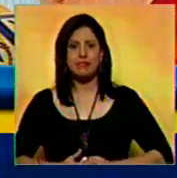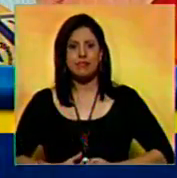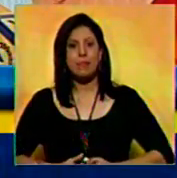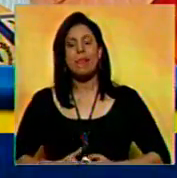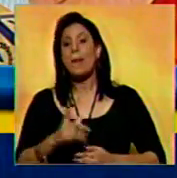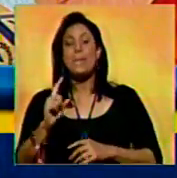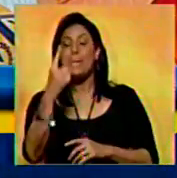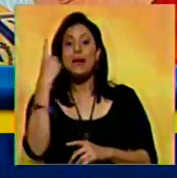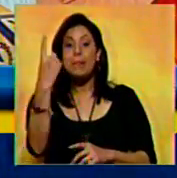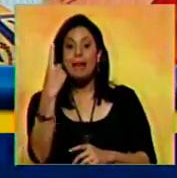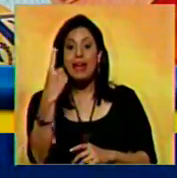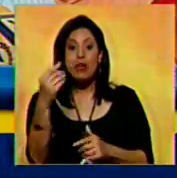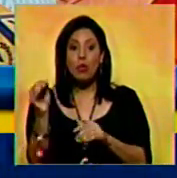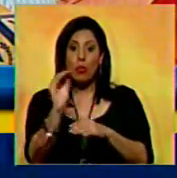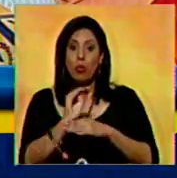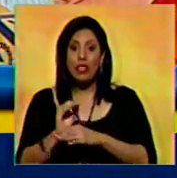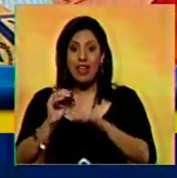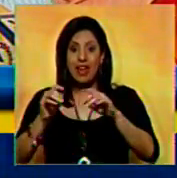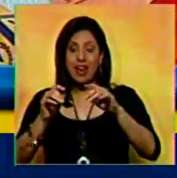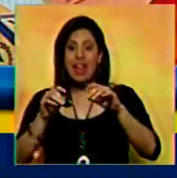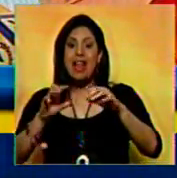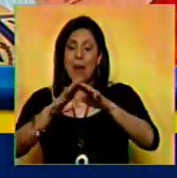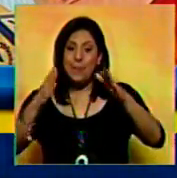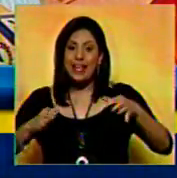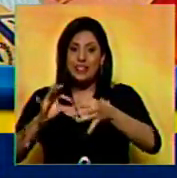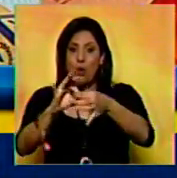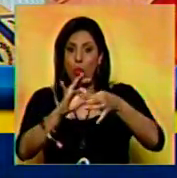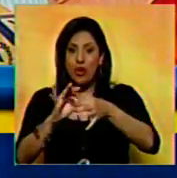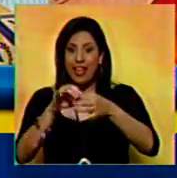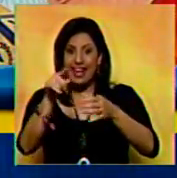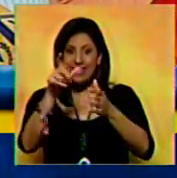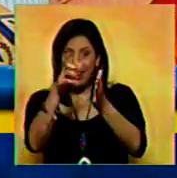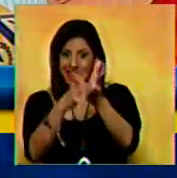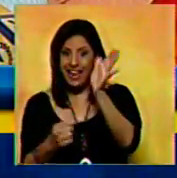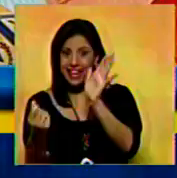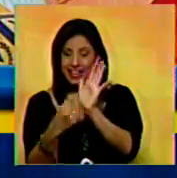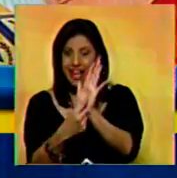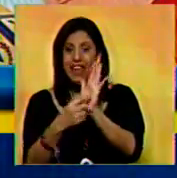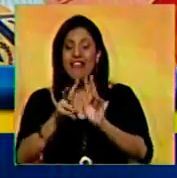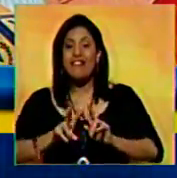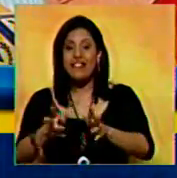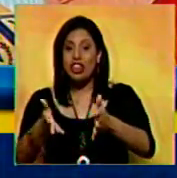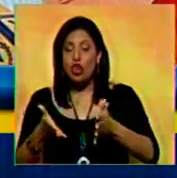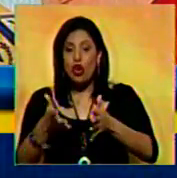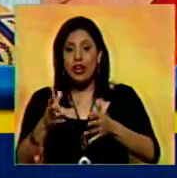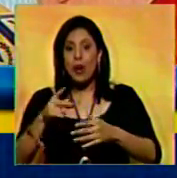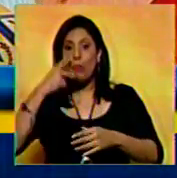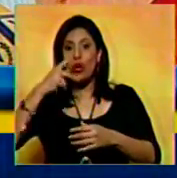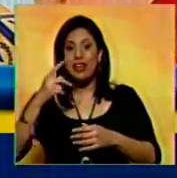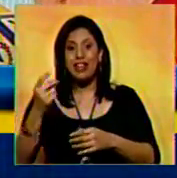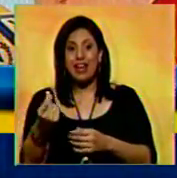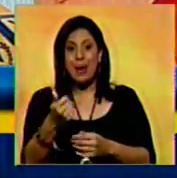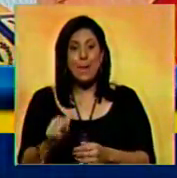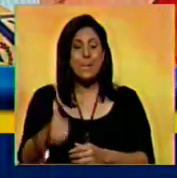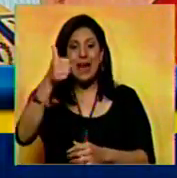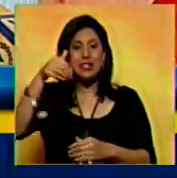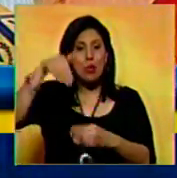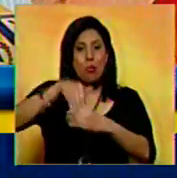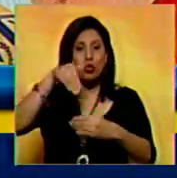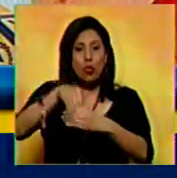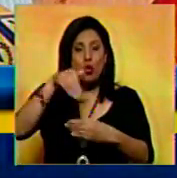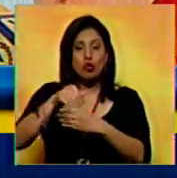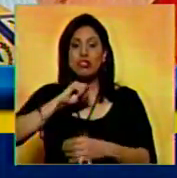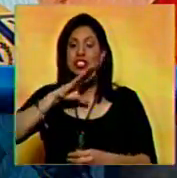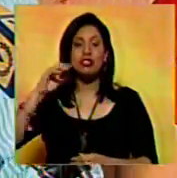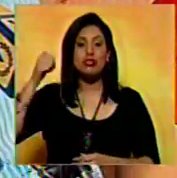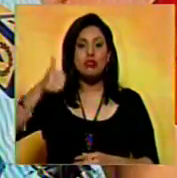primero, preservar la tarjeta de la unidad. Esa tarjeta que obtuvo una victoria política contundente, la más votada en